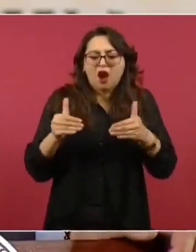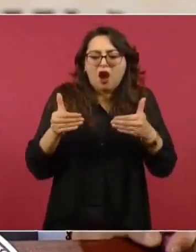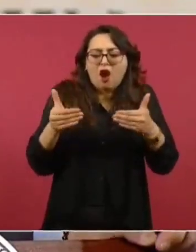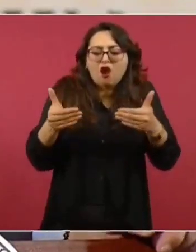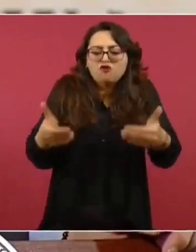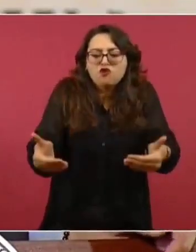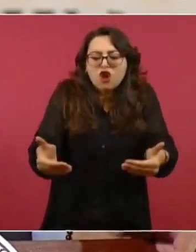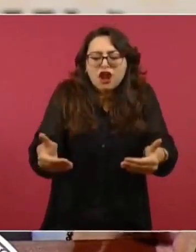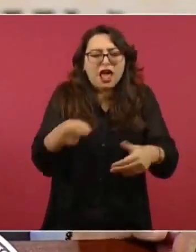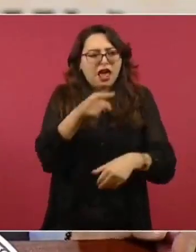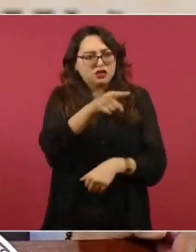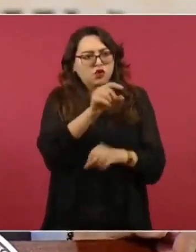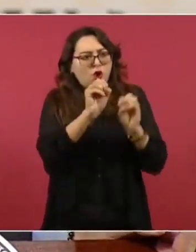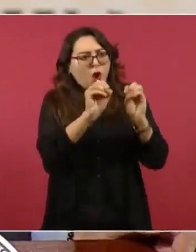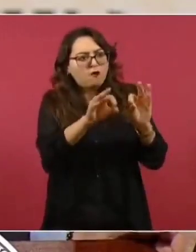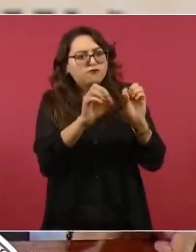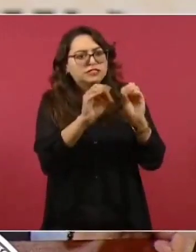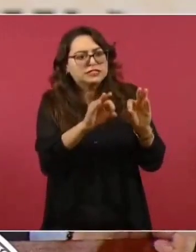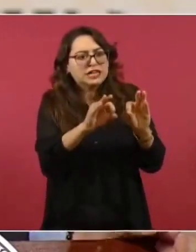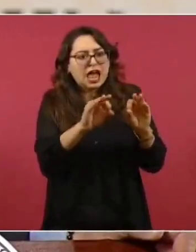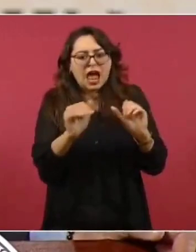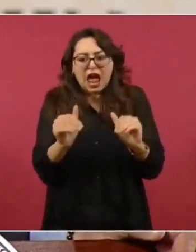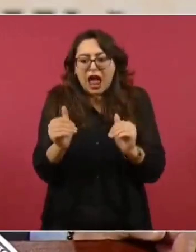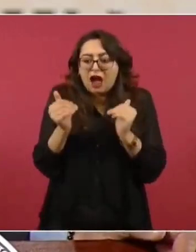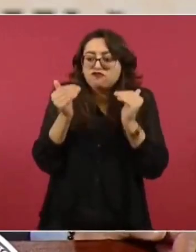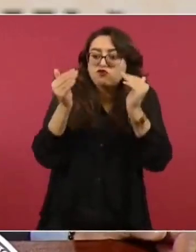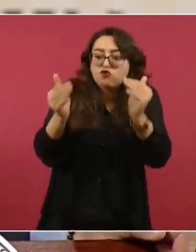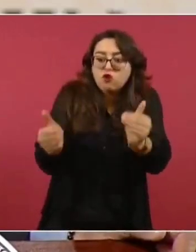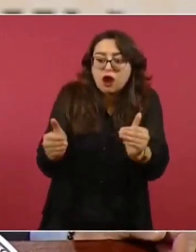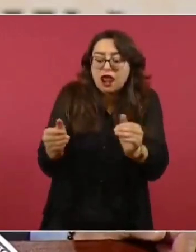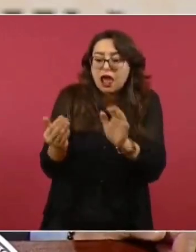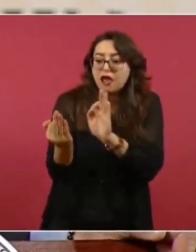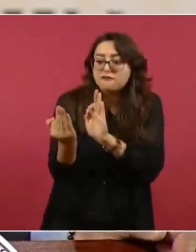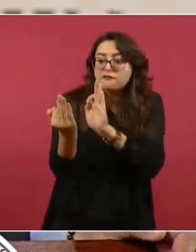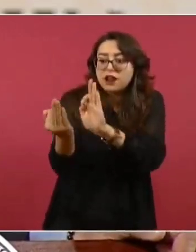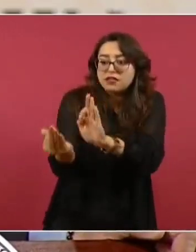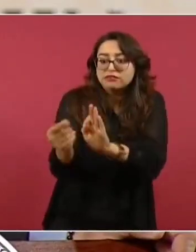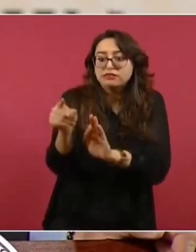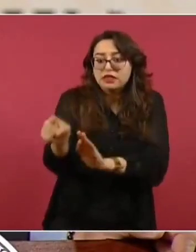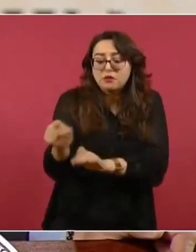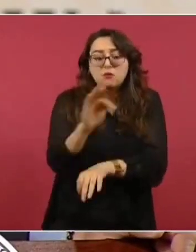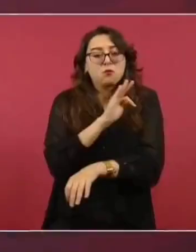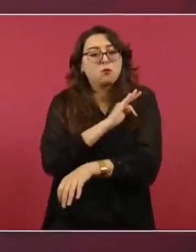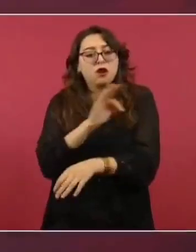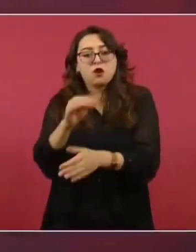Saliendo de esa oficina donde está él, o quizás de su oficina, puedes pedir fentanilo por red.